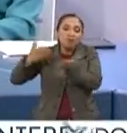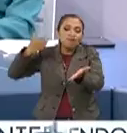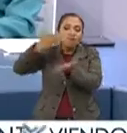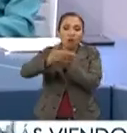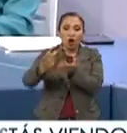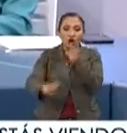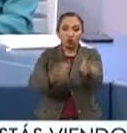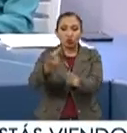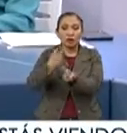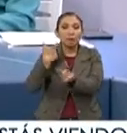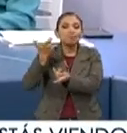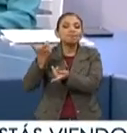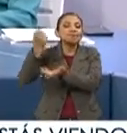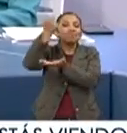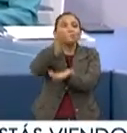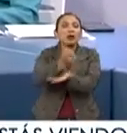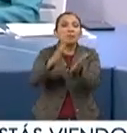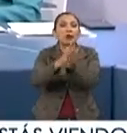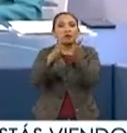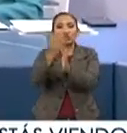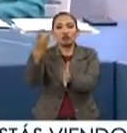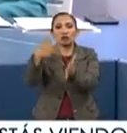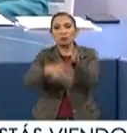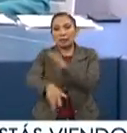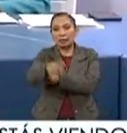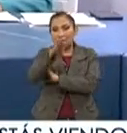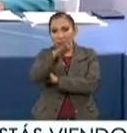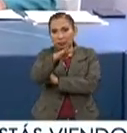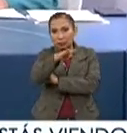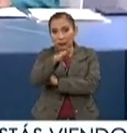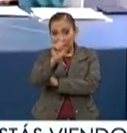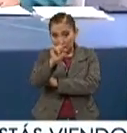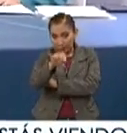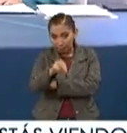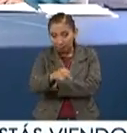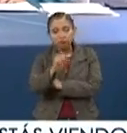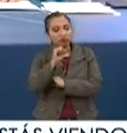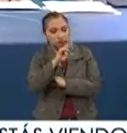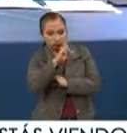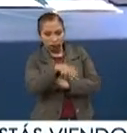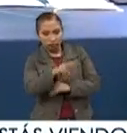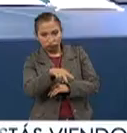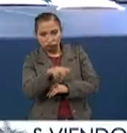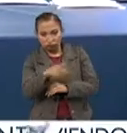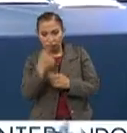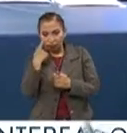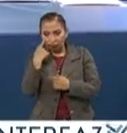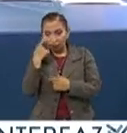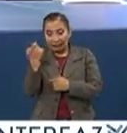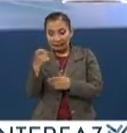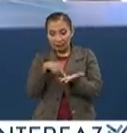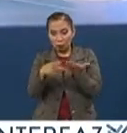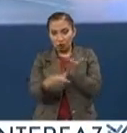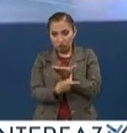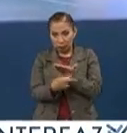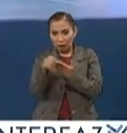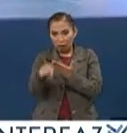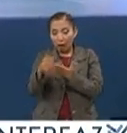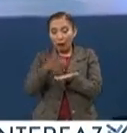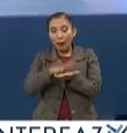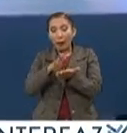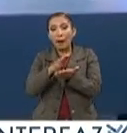de la consulta del presupuesto participativo dos mil diecinueve, ¿cierto? Así es, así es. Este proyecto de